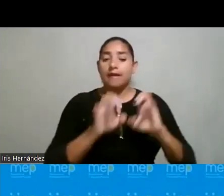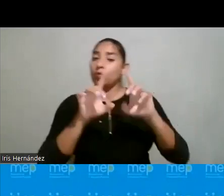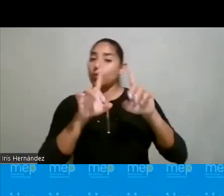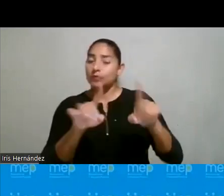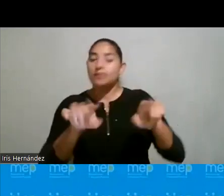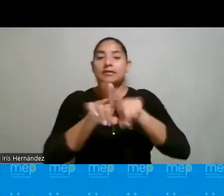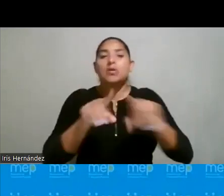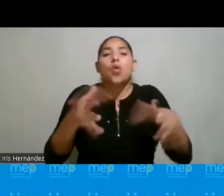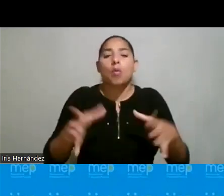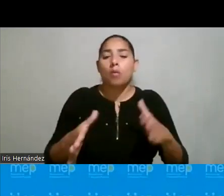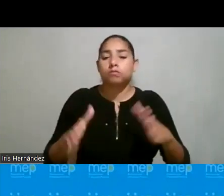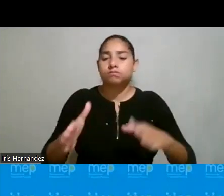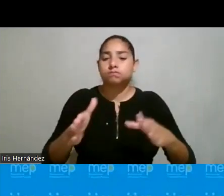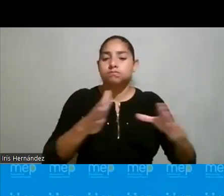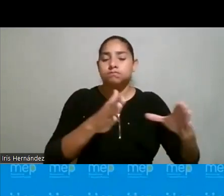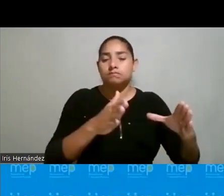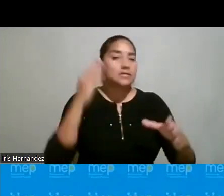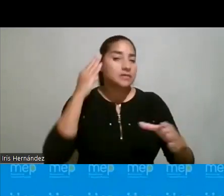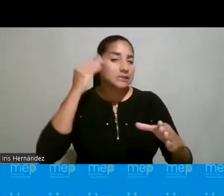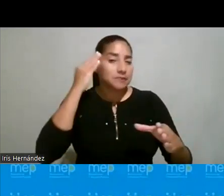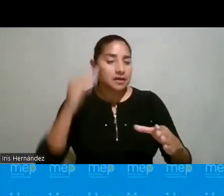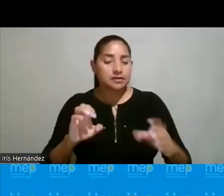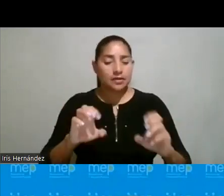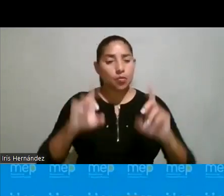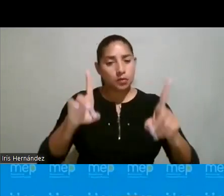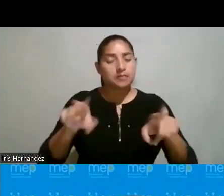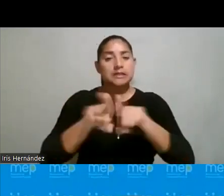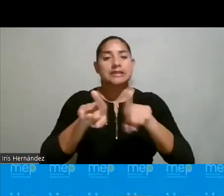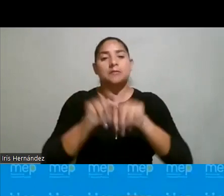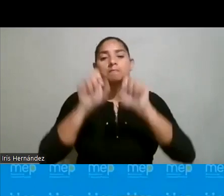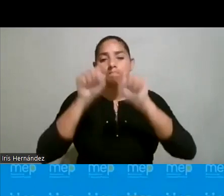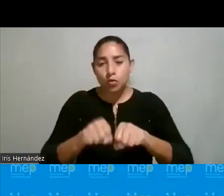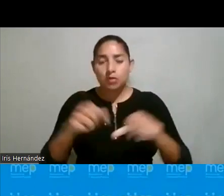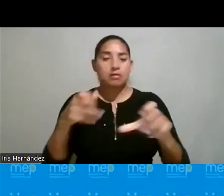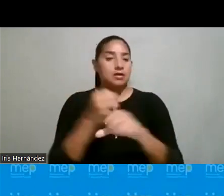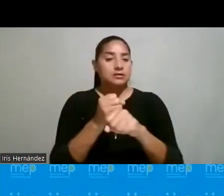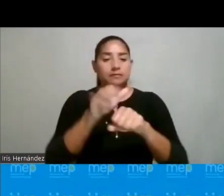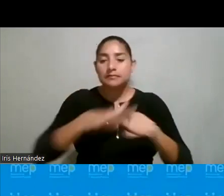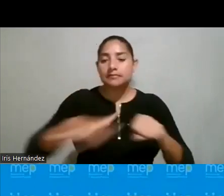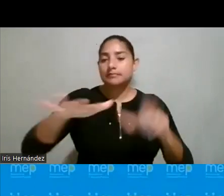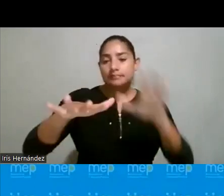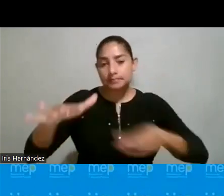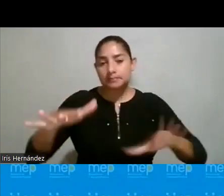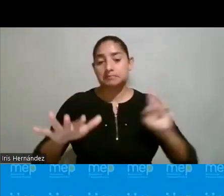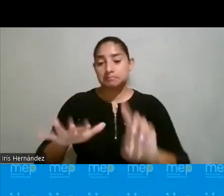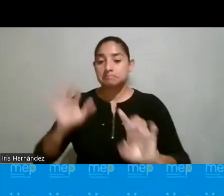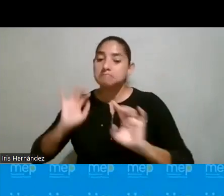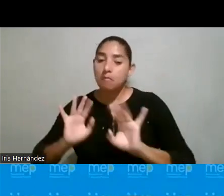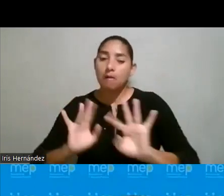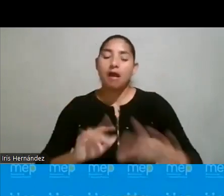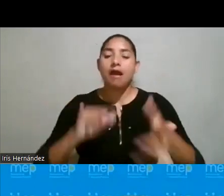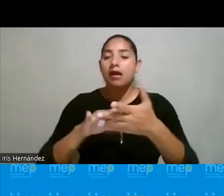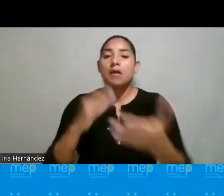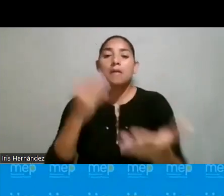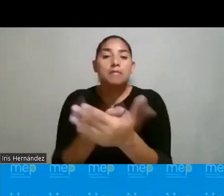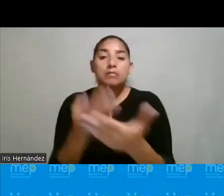cómo podemos crecer sobre esas experiencias educativas y también poder generar esos espacios donde la población estudiantil proponga,